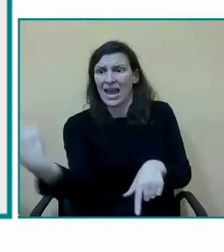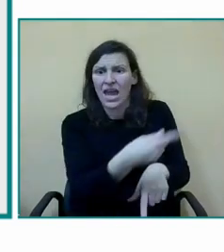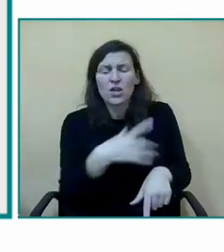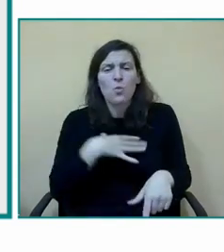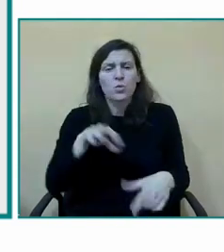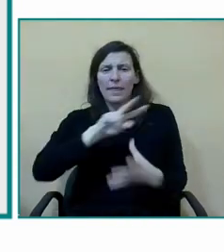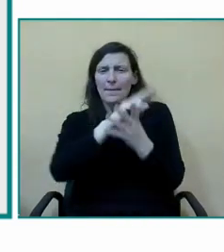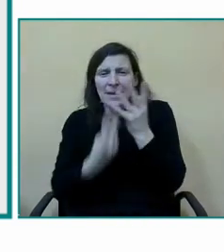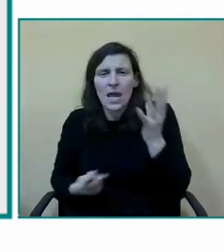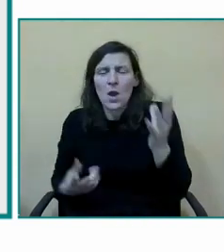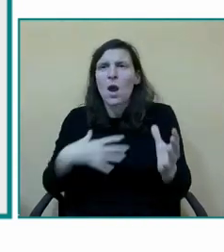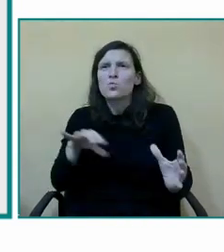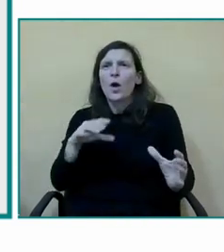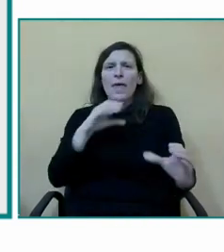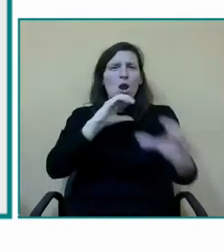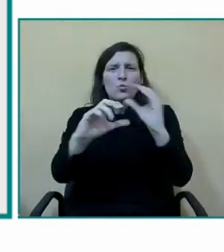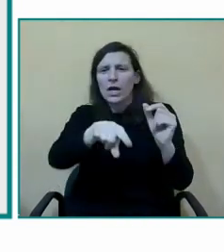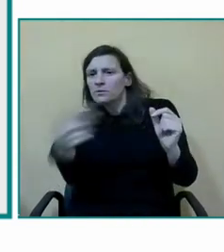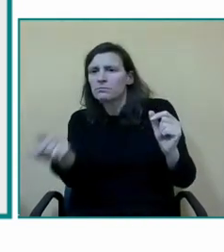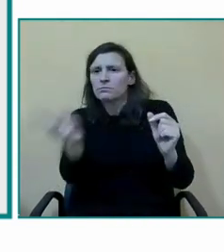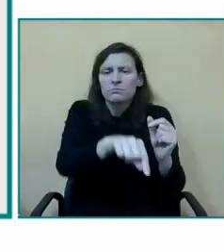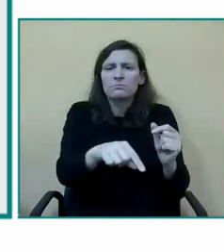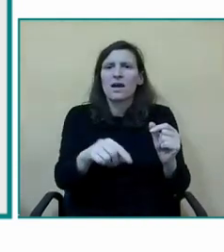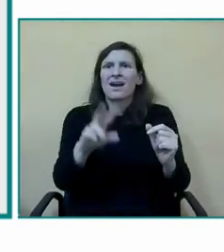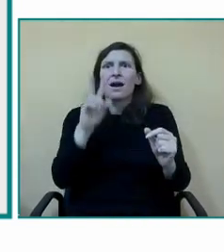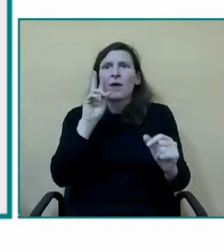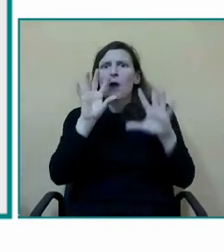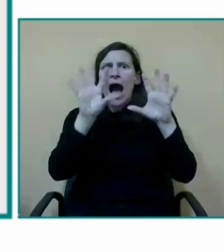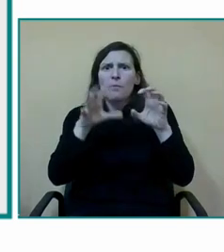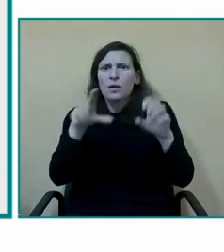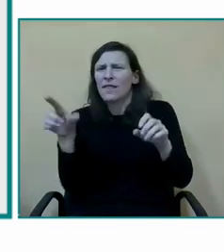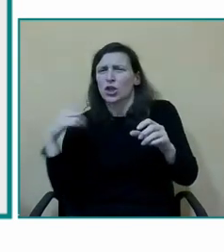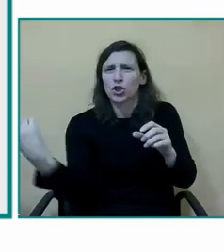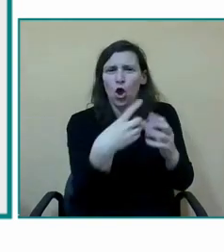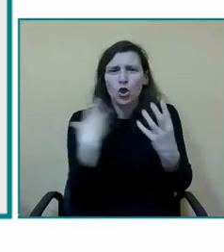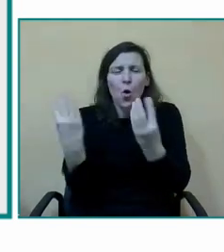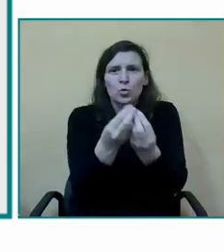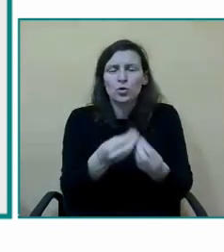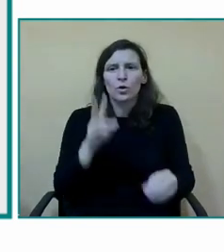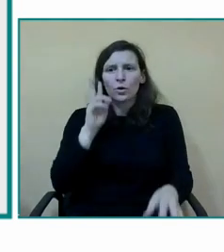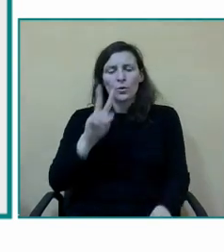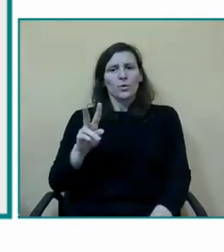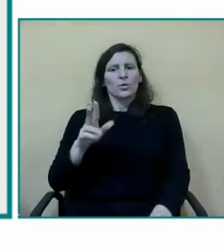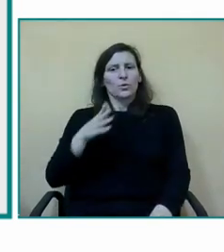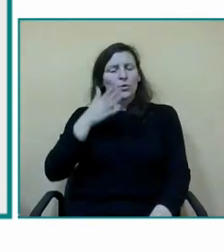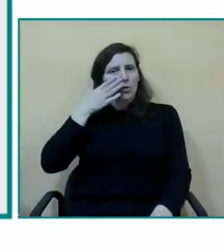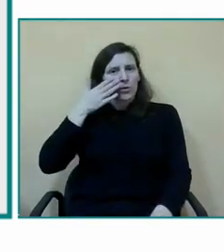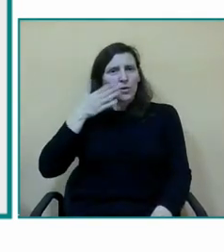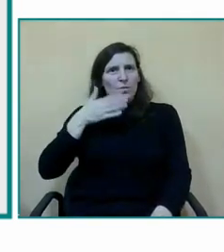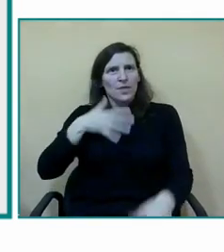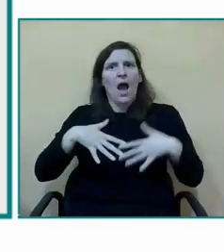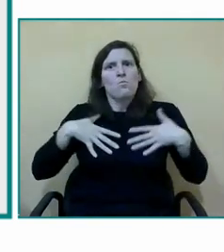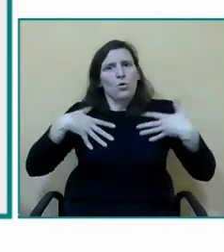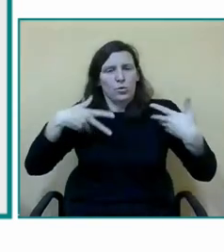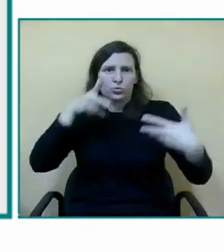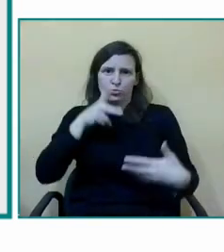ellos cómo aprenden cómo se ayudan es un lujo por otro lado vamos a realizar un trabajo mucho más